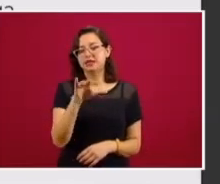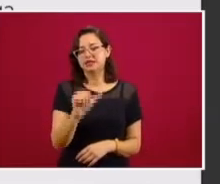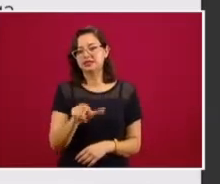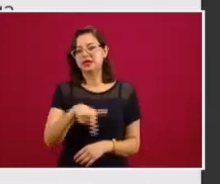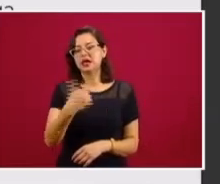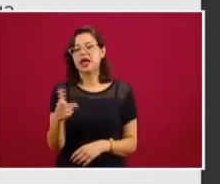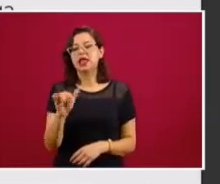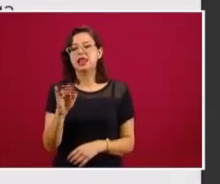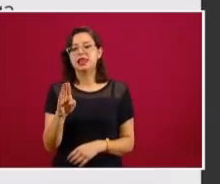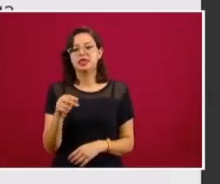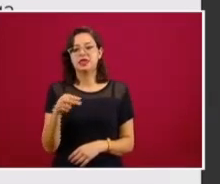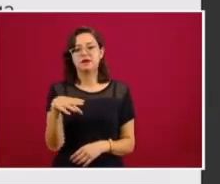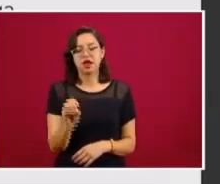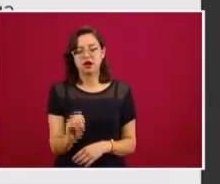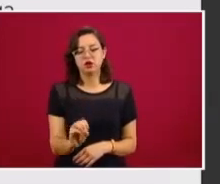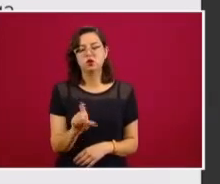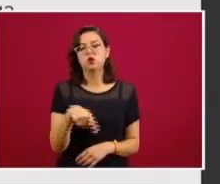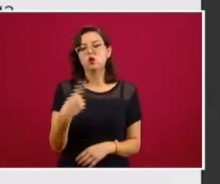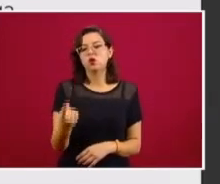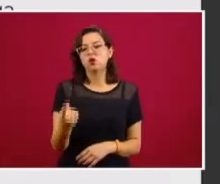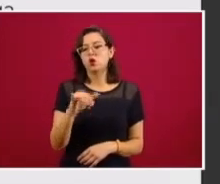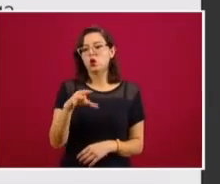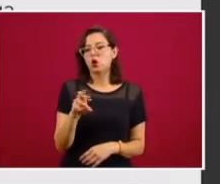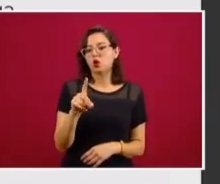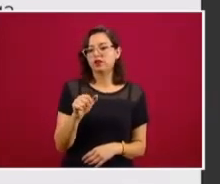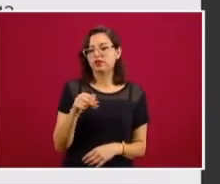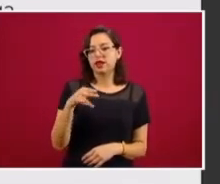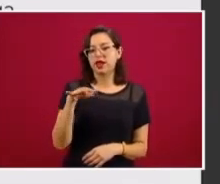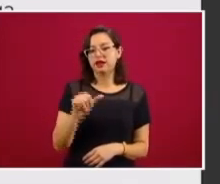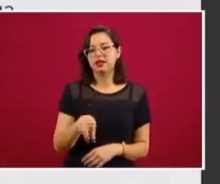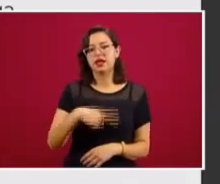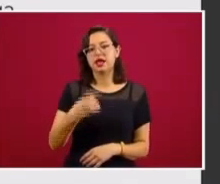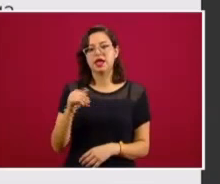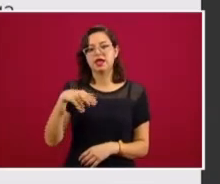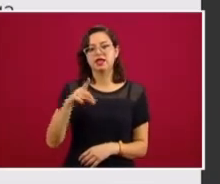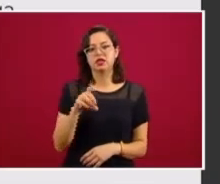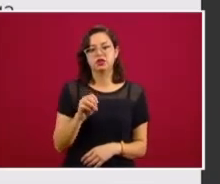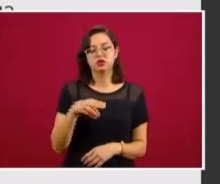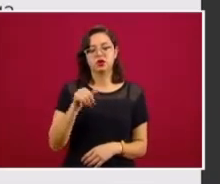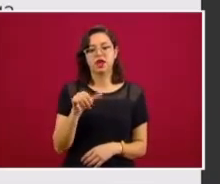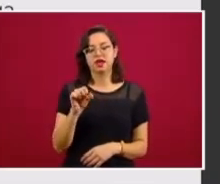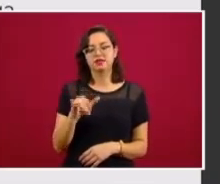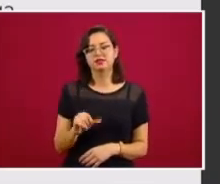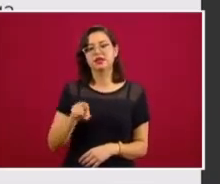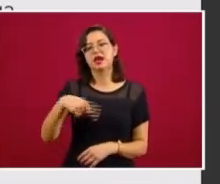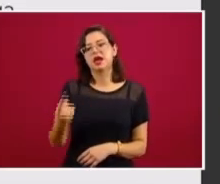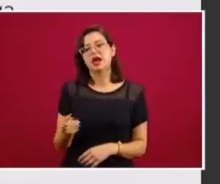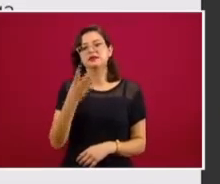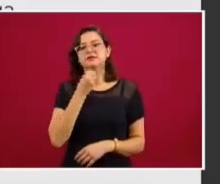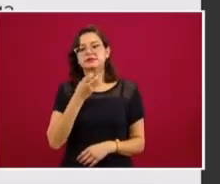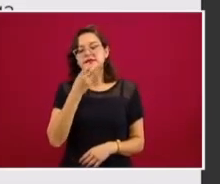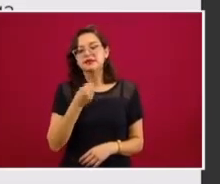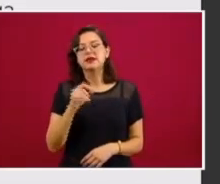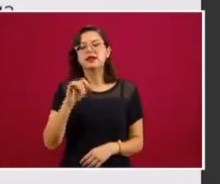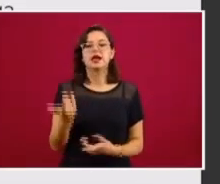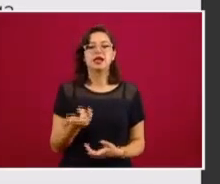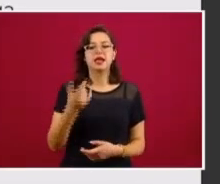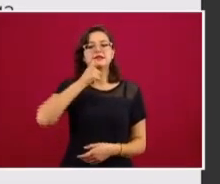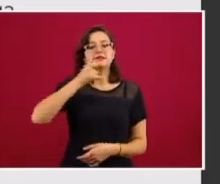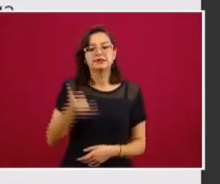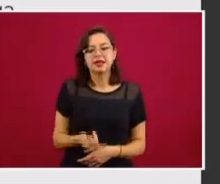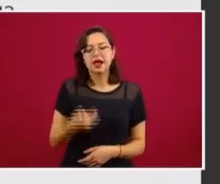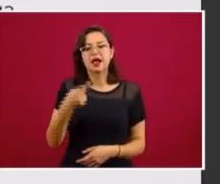Líbano, está Jordania, está Indonesia, está Irlanda, está Israel, está Italia,